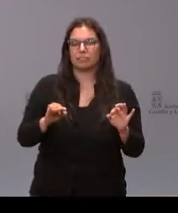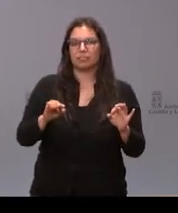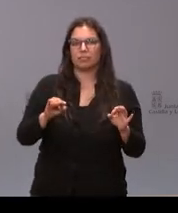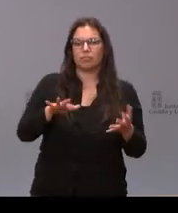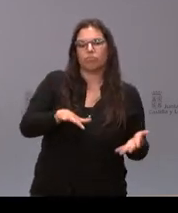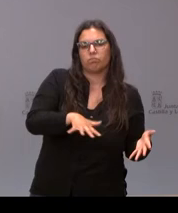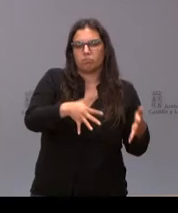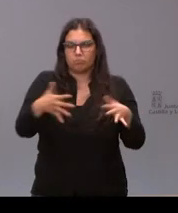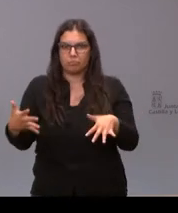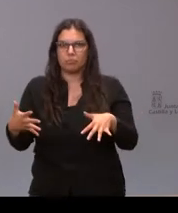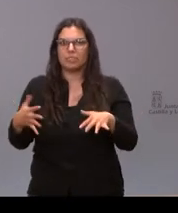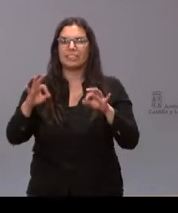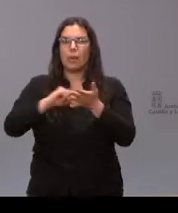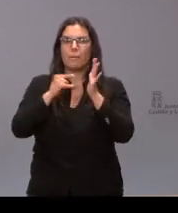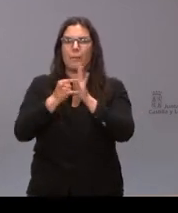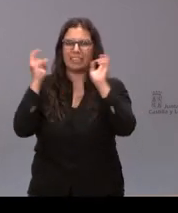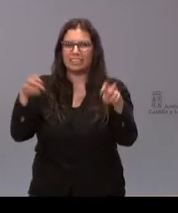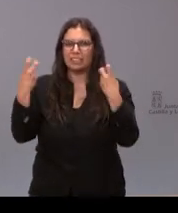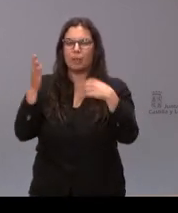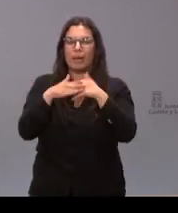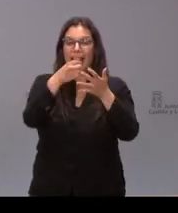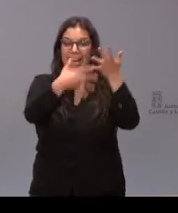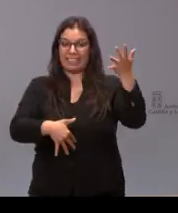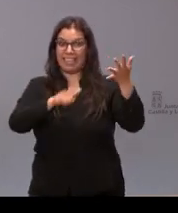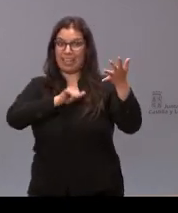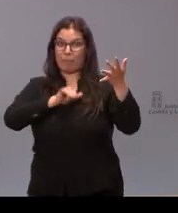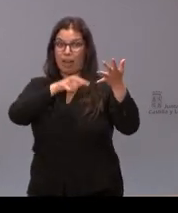marcha en el plan de choque para reducir las listas de espera